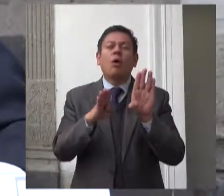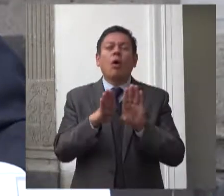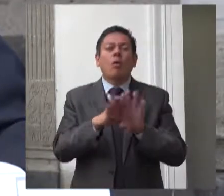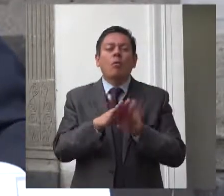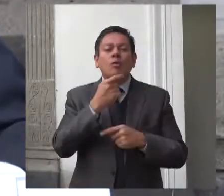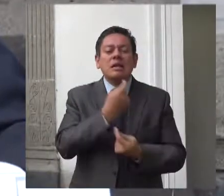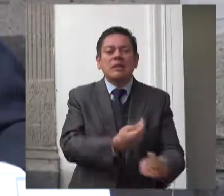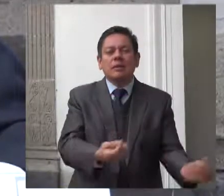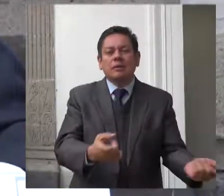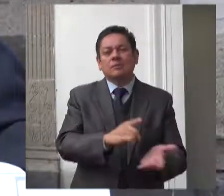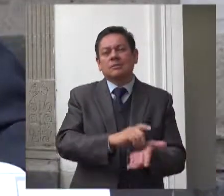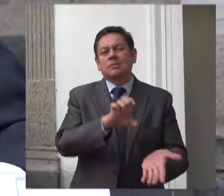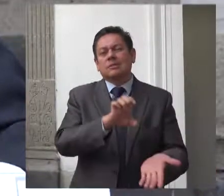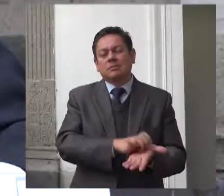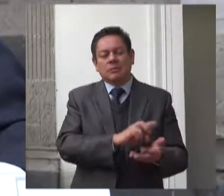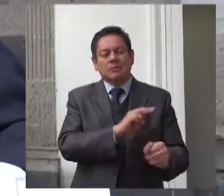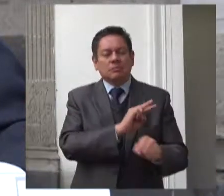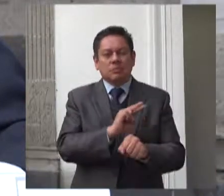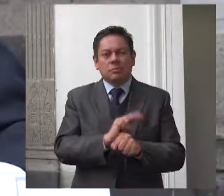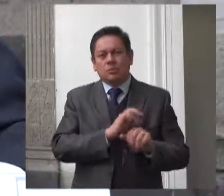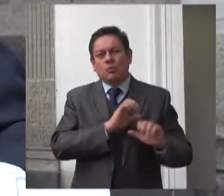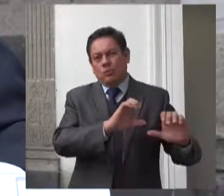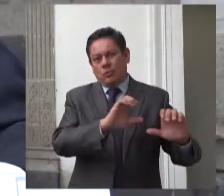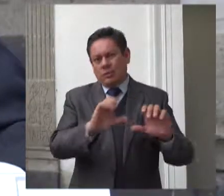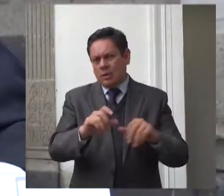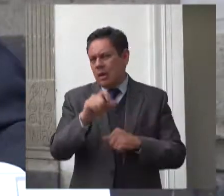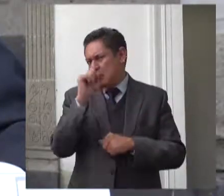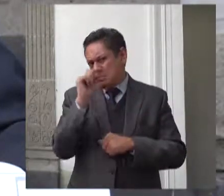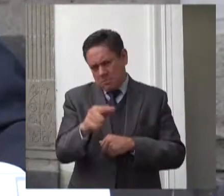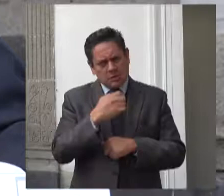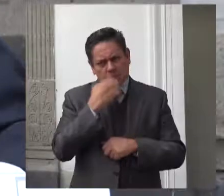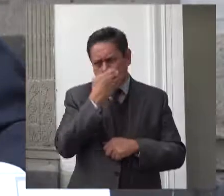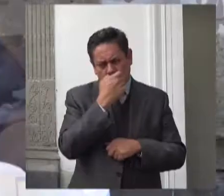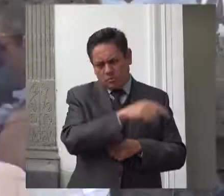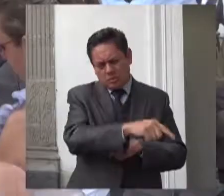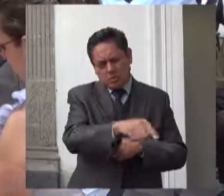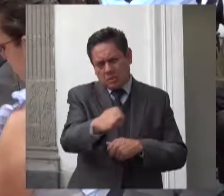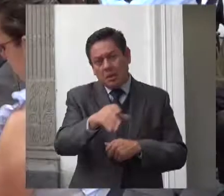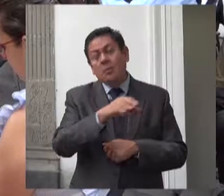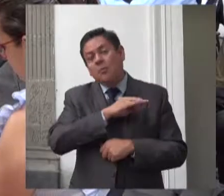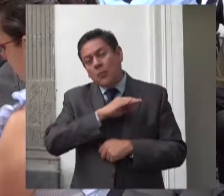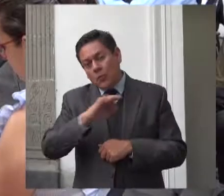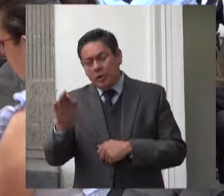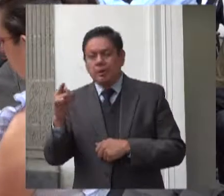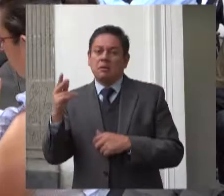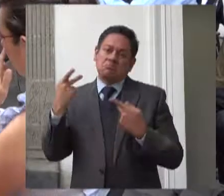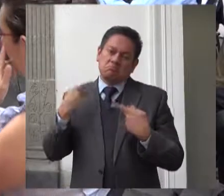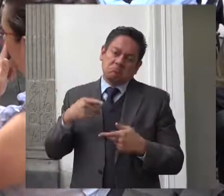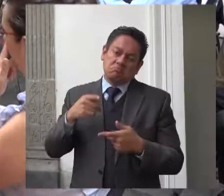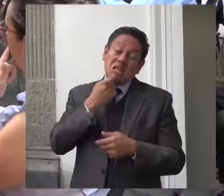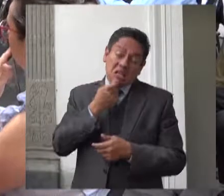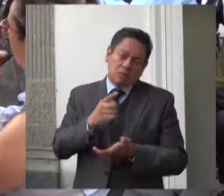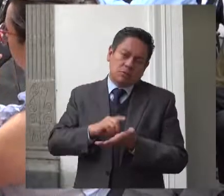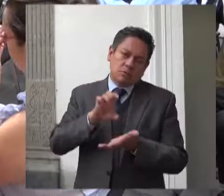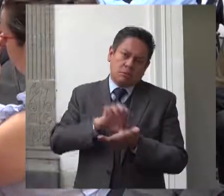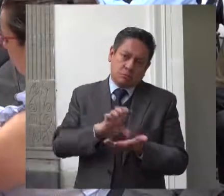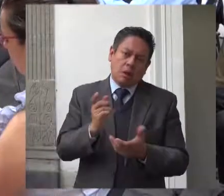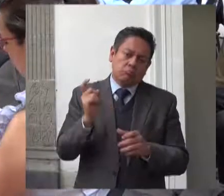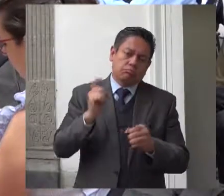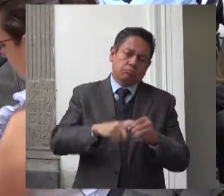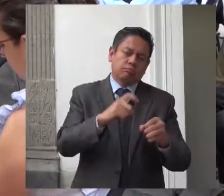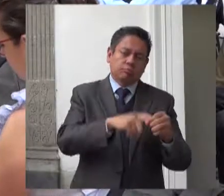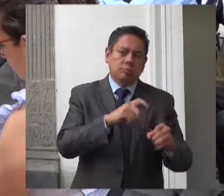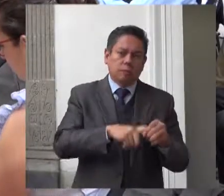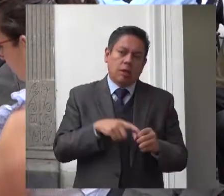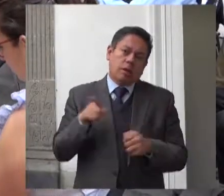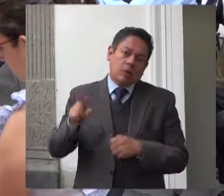Discapacidad en el marco del Programa de Estancias Infantiles para Apoyar a Madres Trabajadoras, cuyo